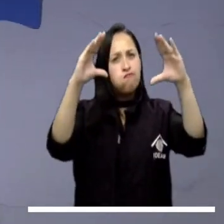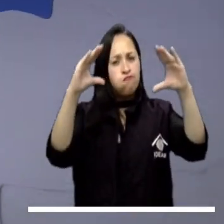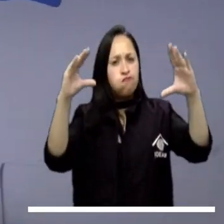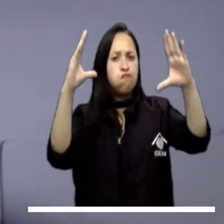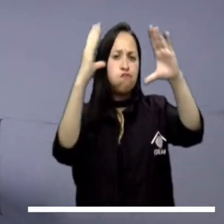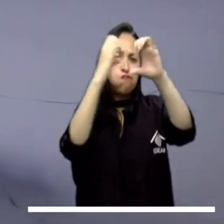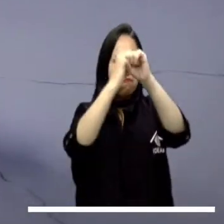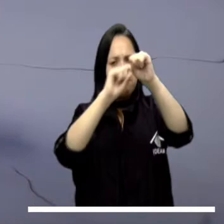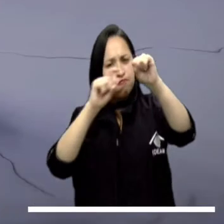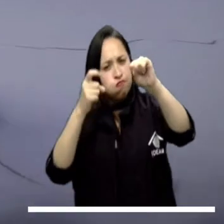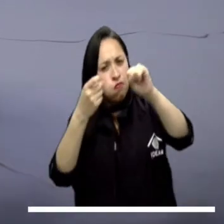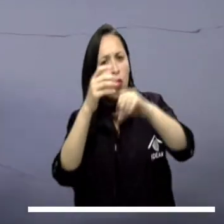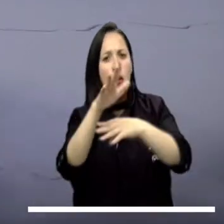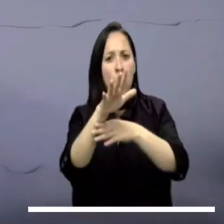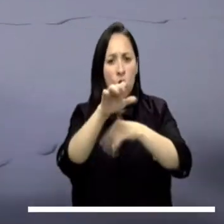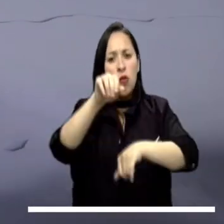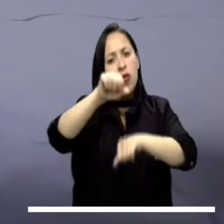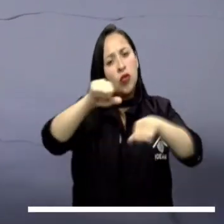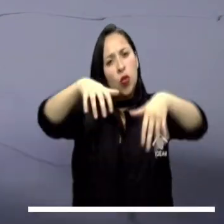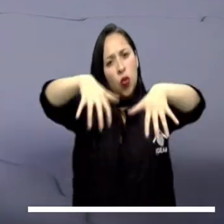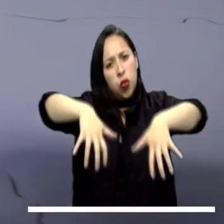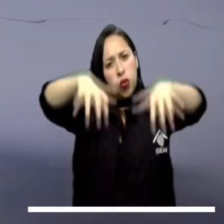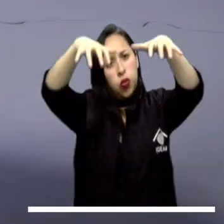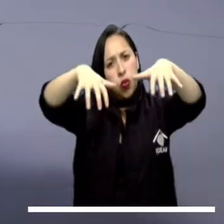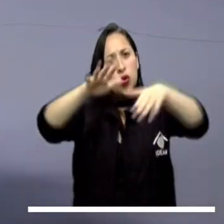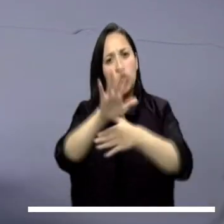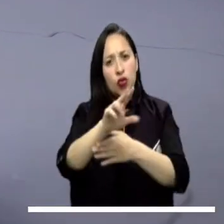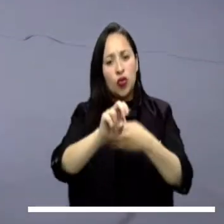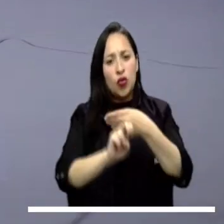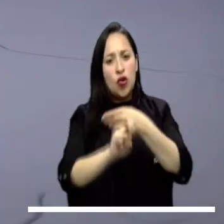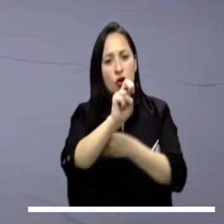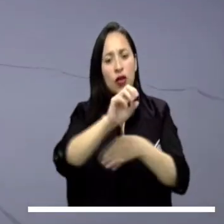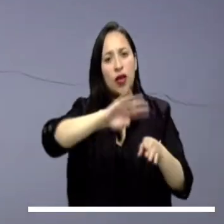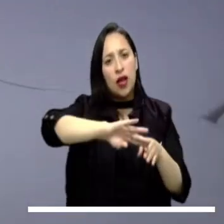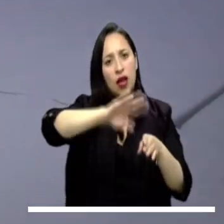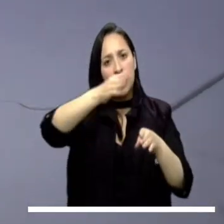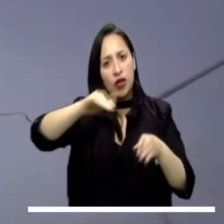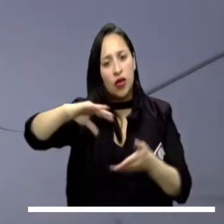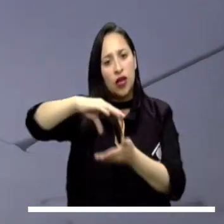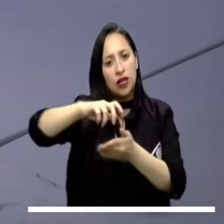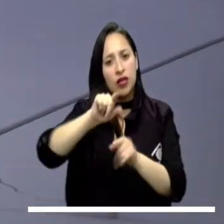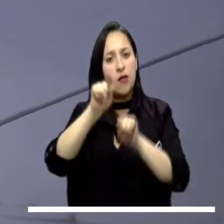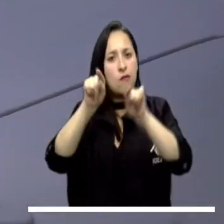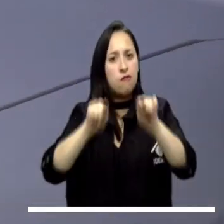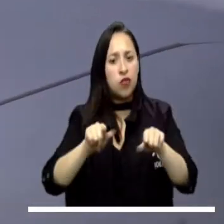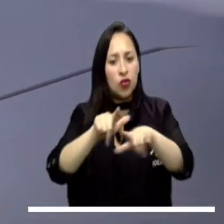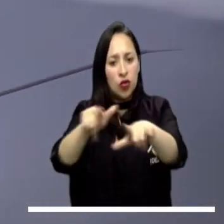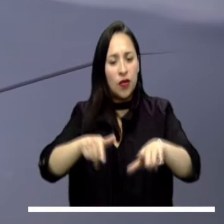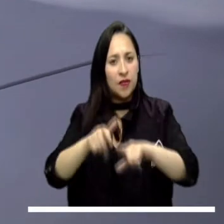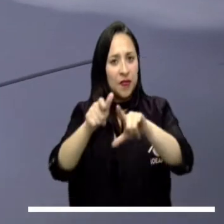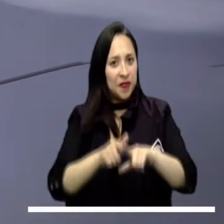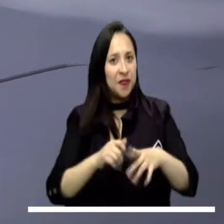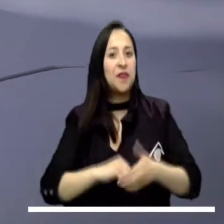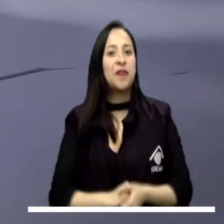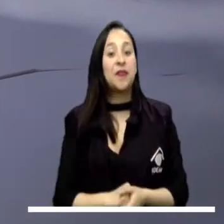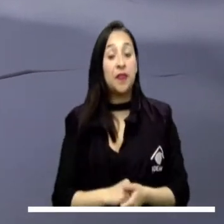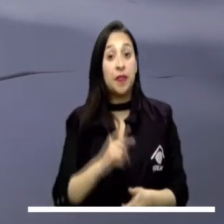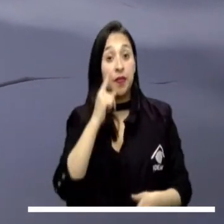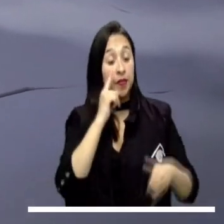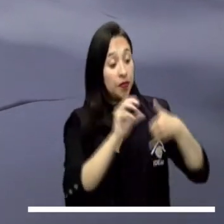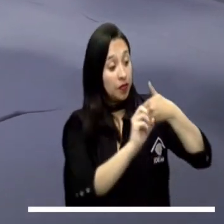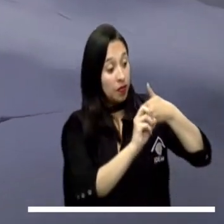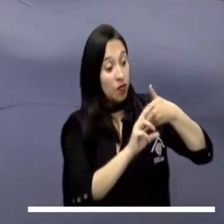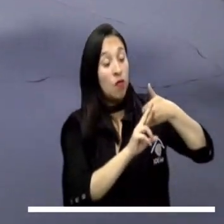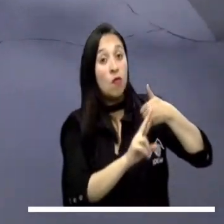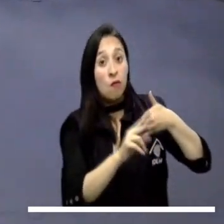En la región andina se calcula densa nubosidad sobrevolando el área y es posible recibir lluvias en el norte de Antioquia, Santander y